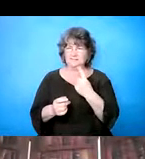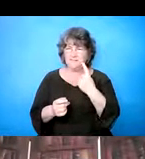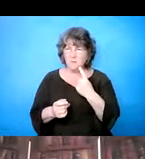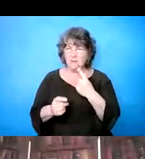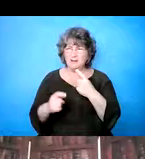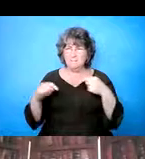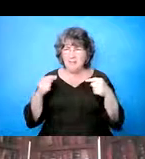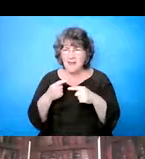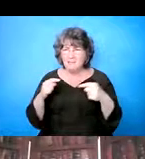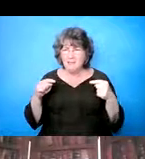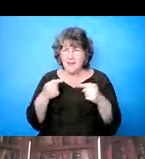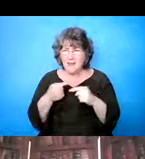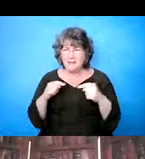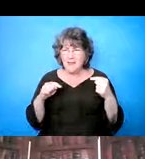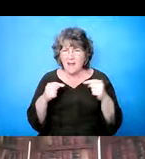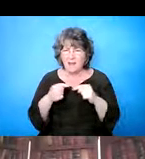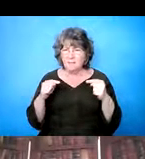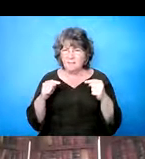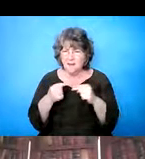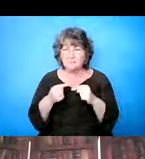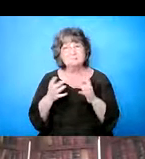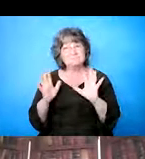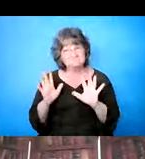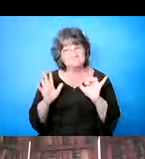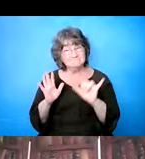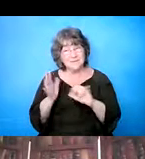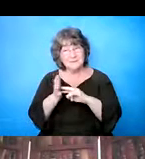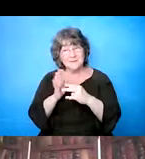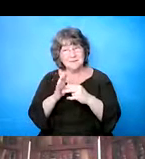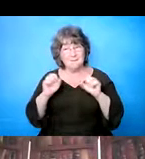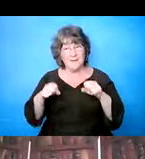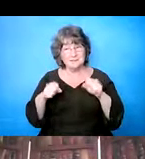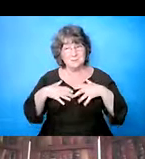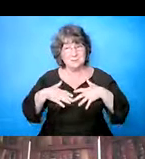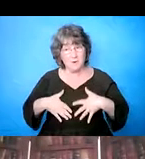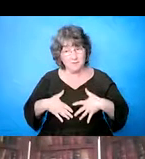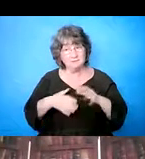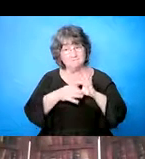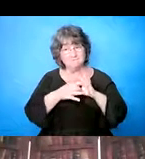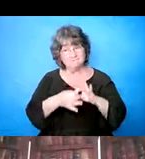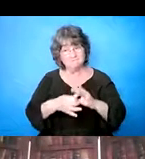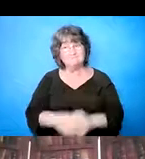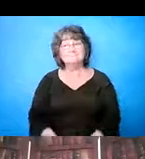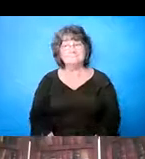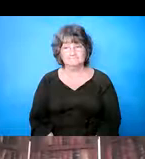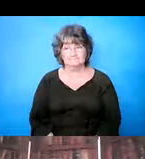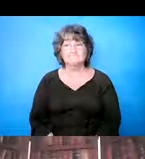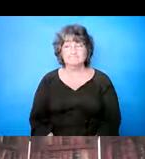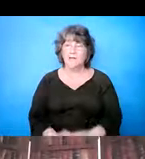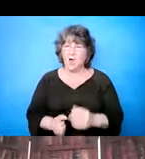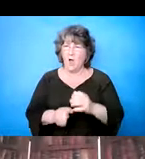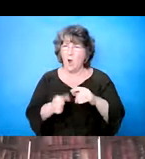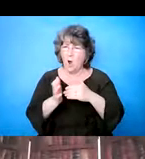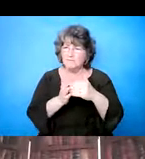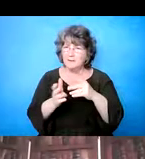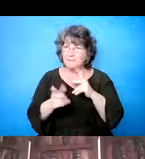que tengo, tengo dolor, que me siento adolorido. Eh, pueden ver estas cosas ahí también. Otra persona